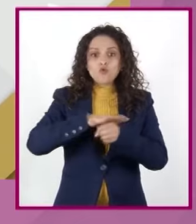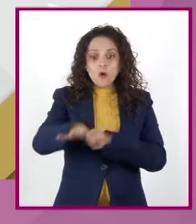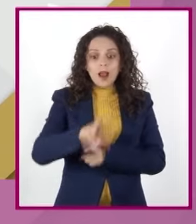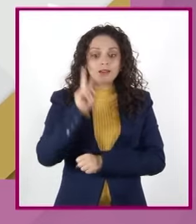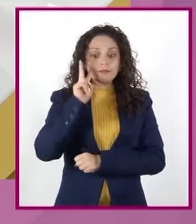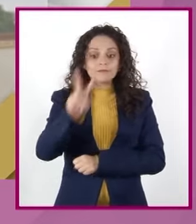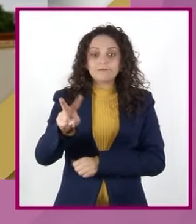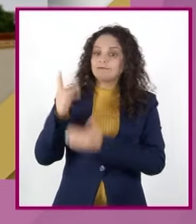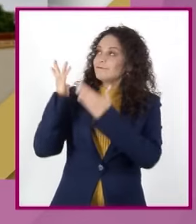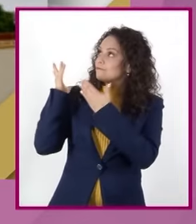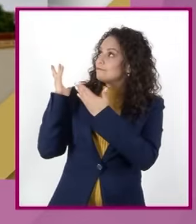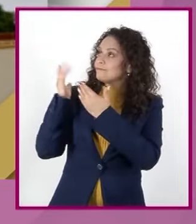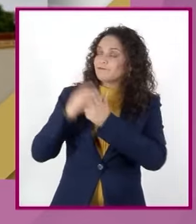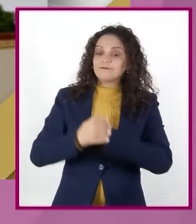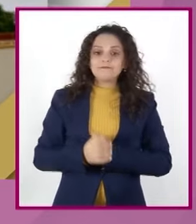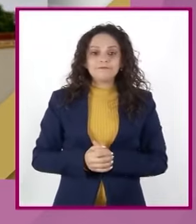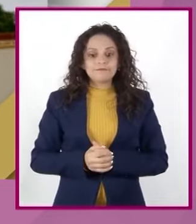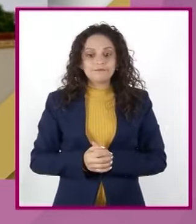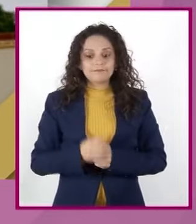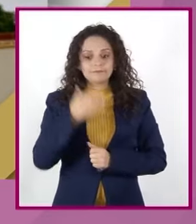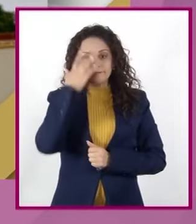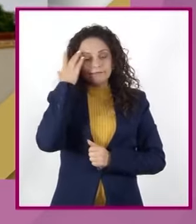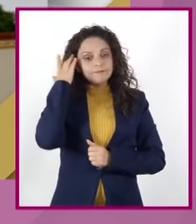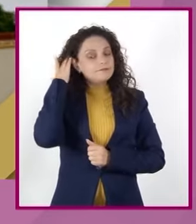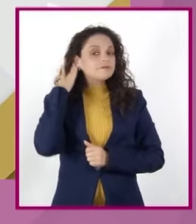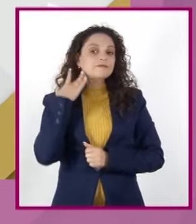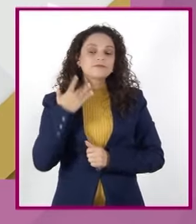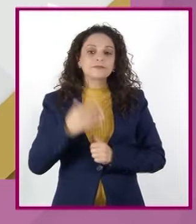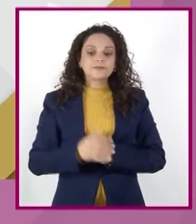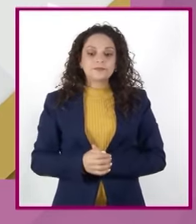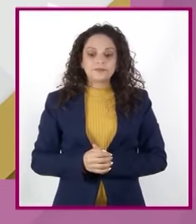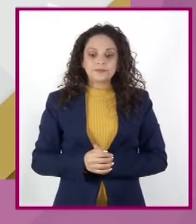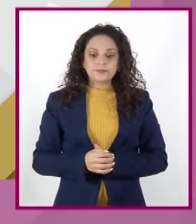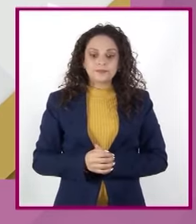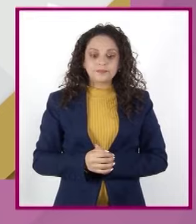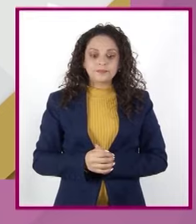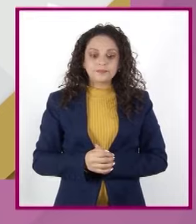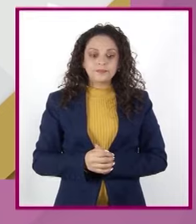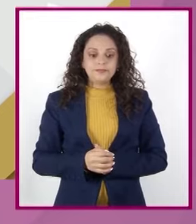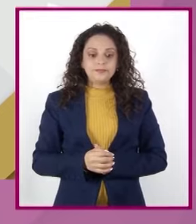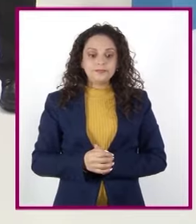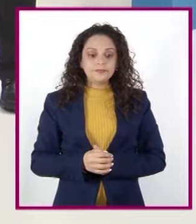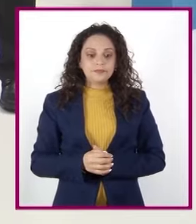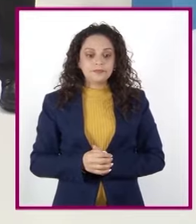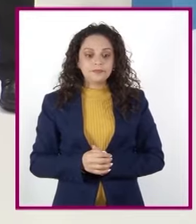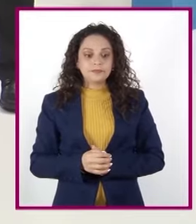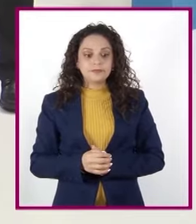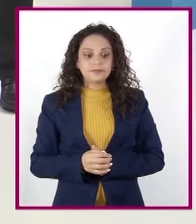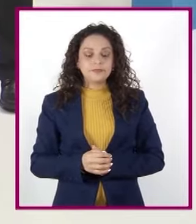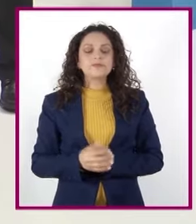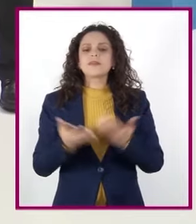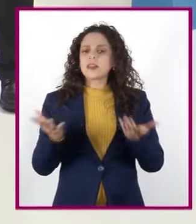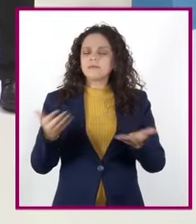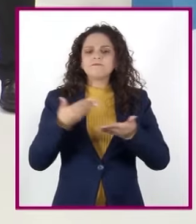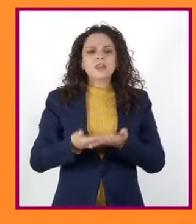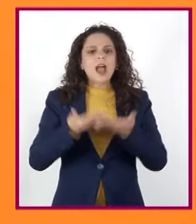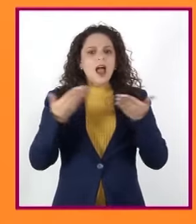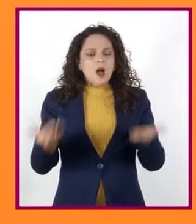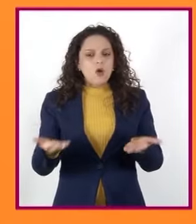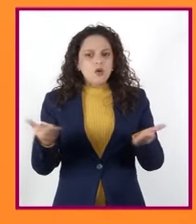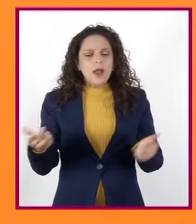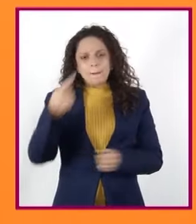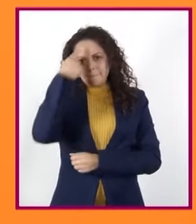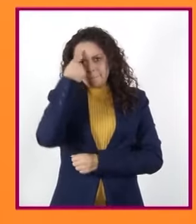Querétaro, las misiones franciscanas de la Sierra Gorda y el Camino Real de la Tierra Adentro. Ahora, con la